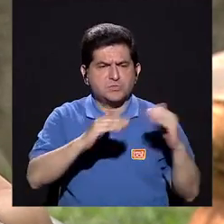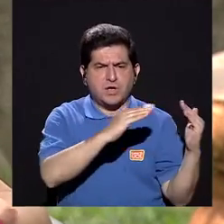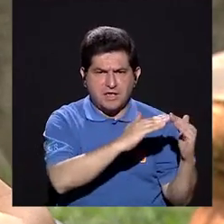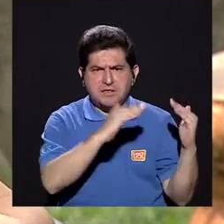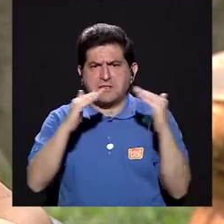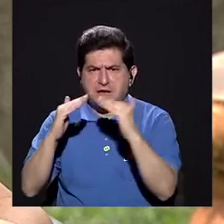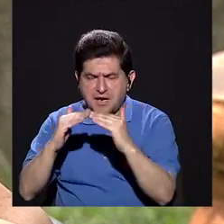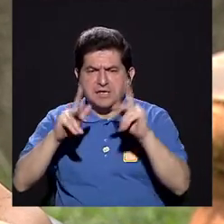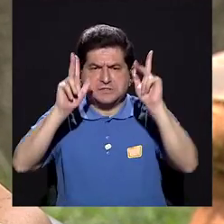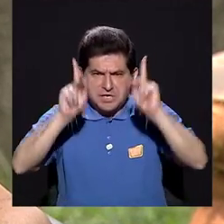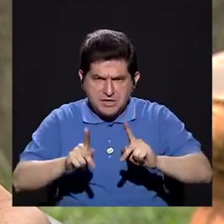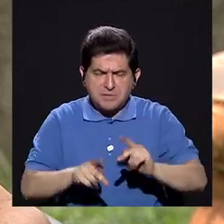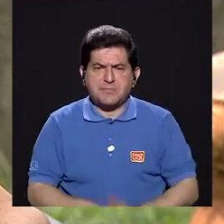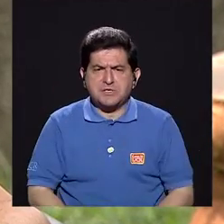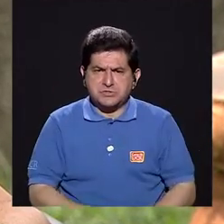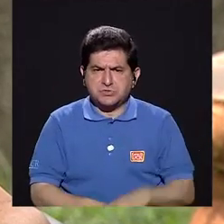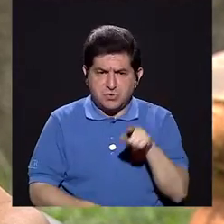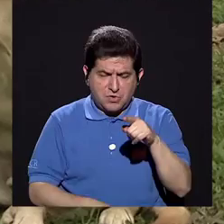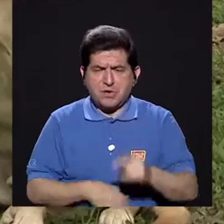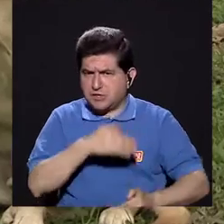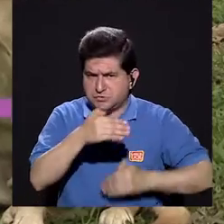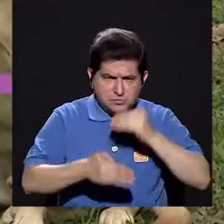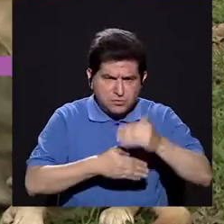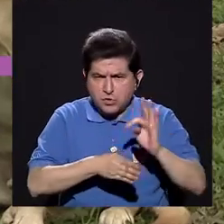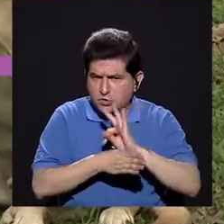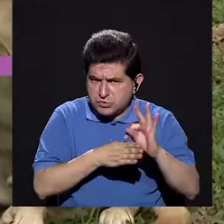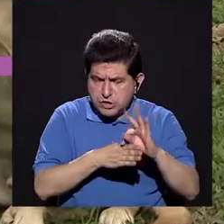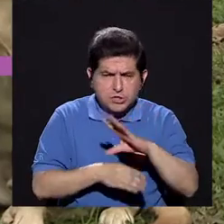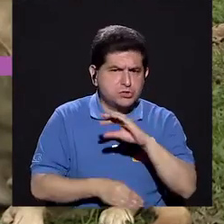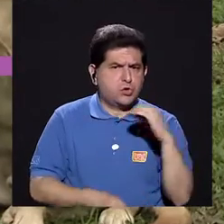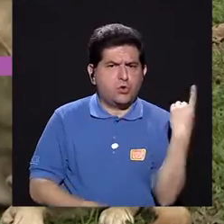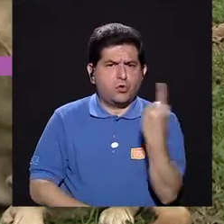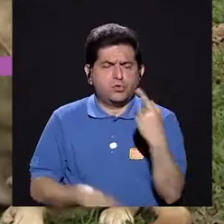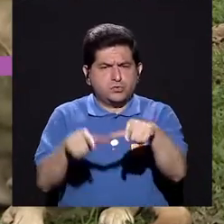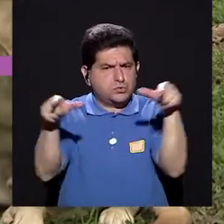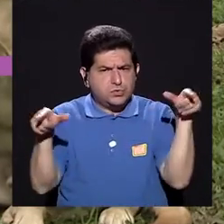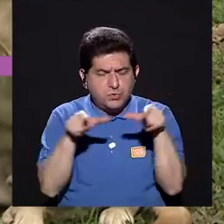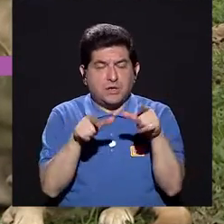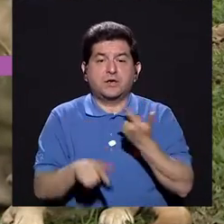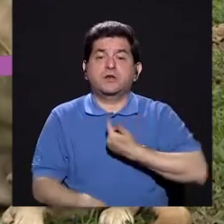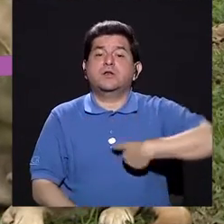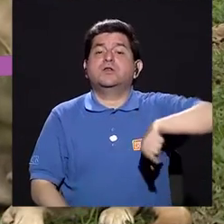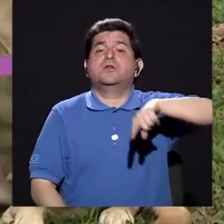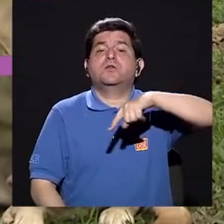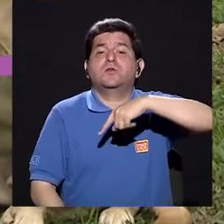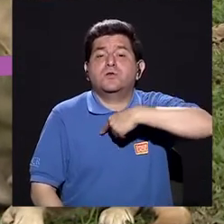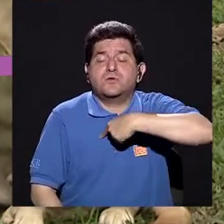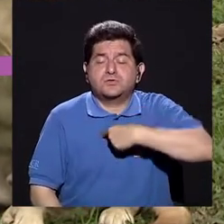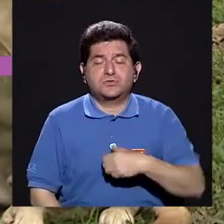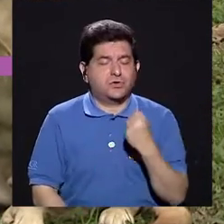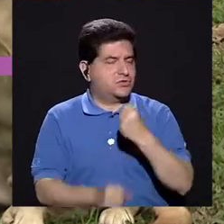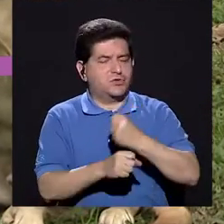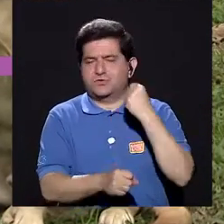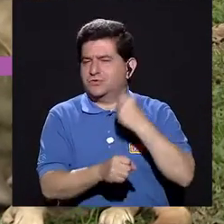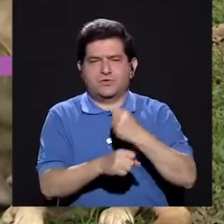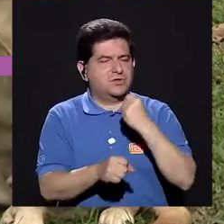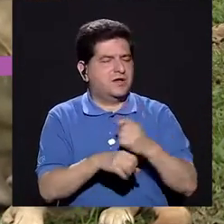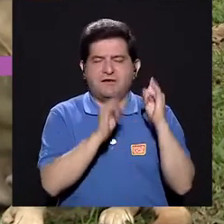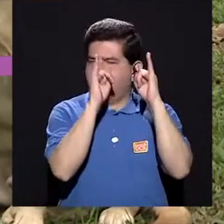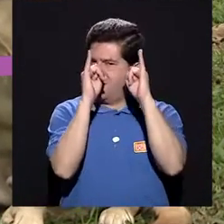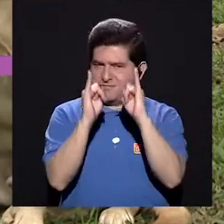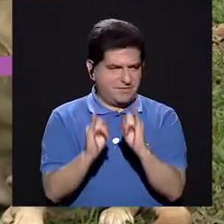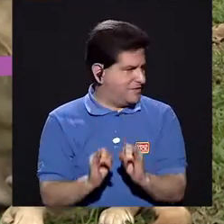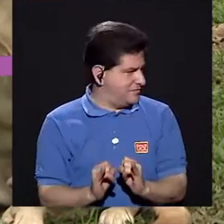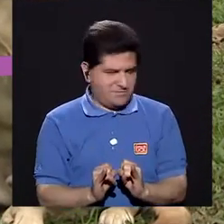casas, en las casas de los usuarios? Bueno. ¿O son solo lugares como más? Nosotros no trabajamos de forma